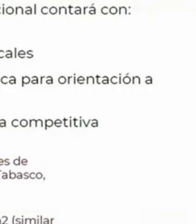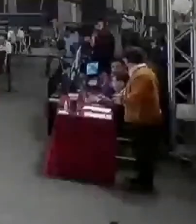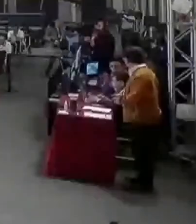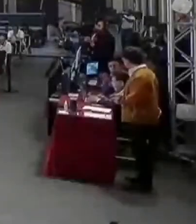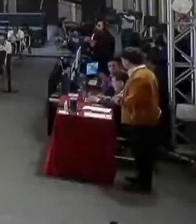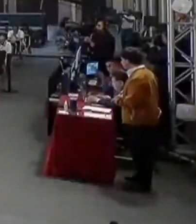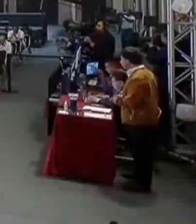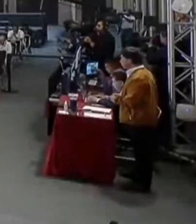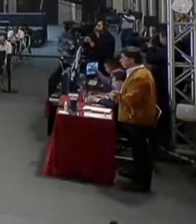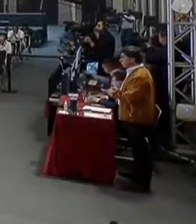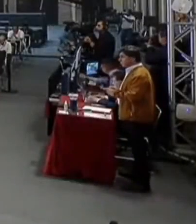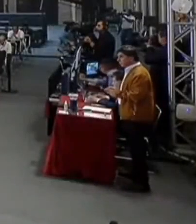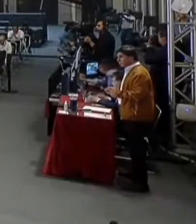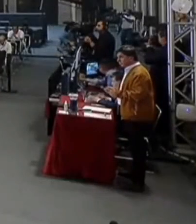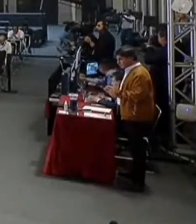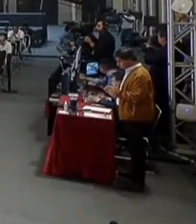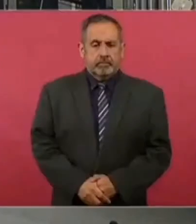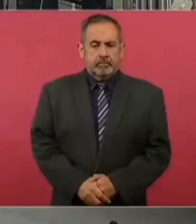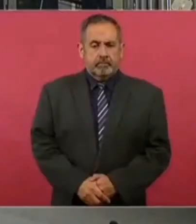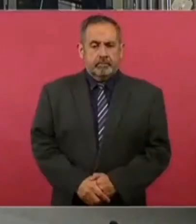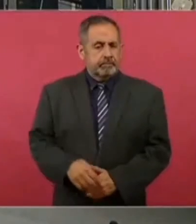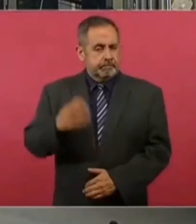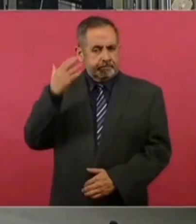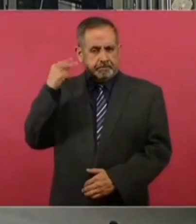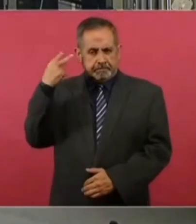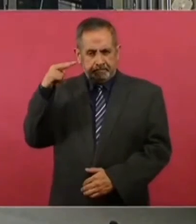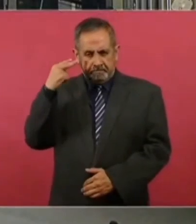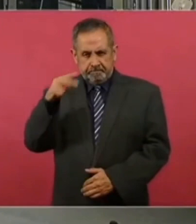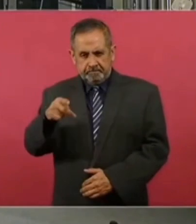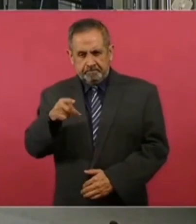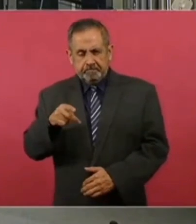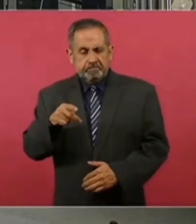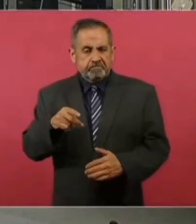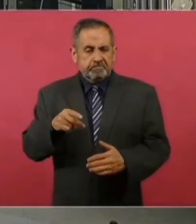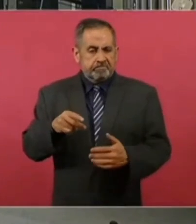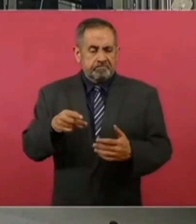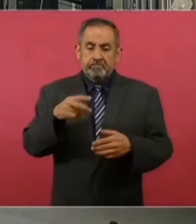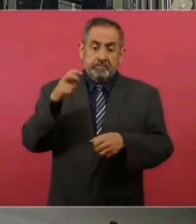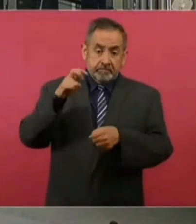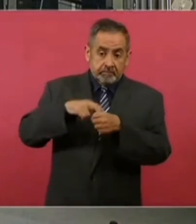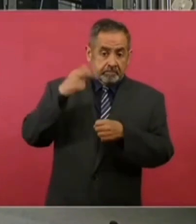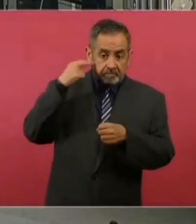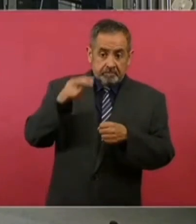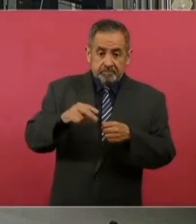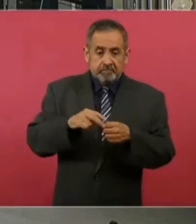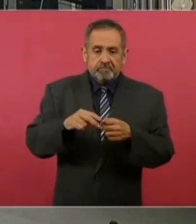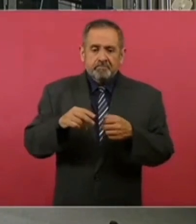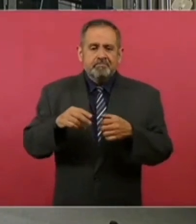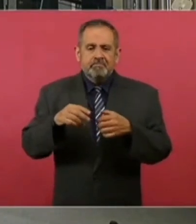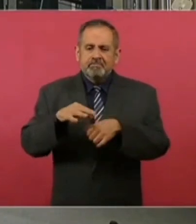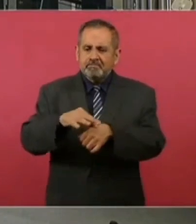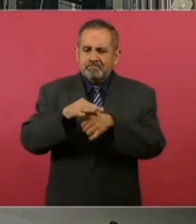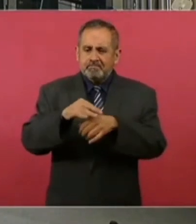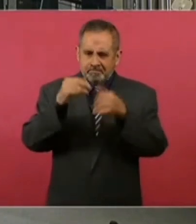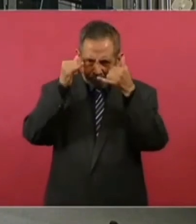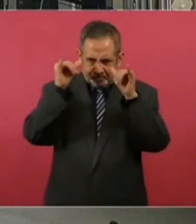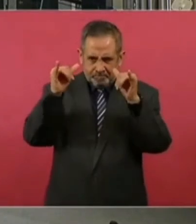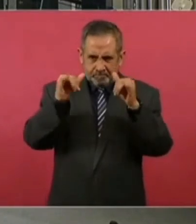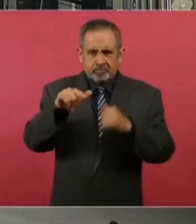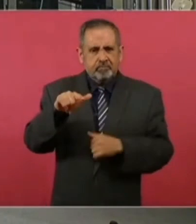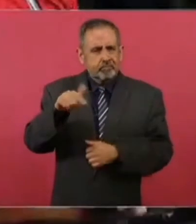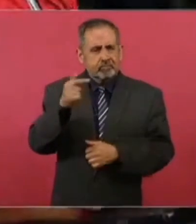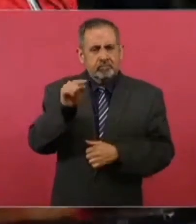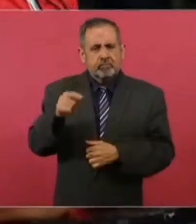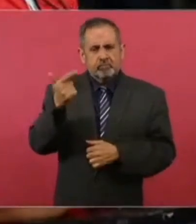,752 toneladas de carne de res, que corresponde al 12.7%